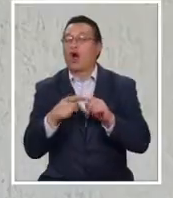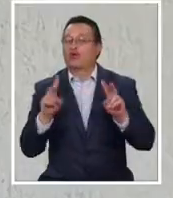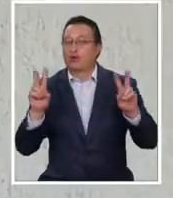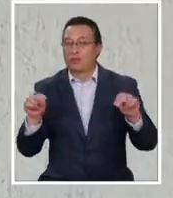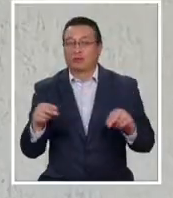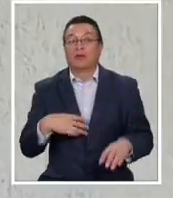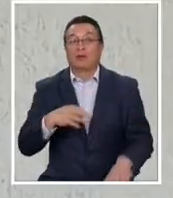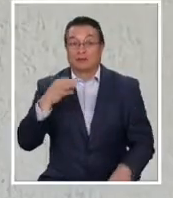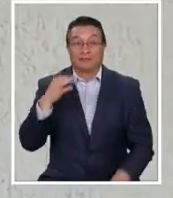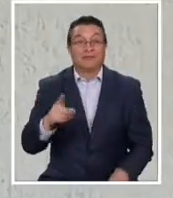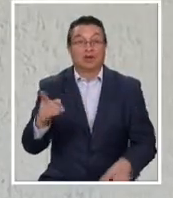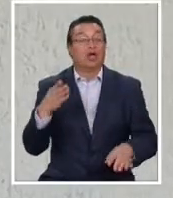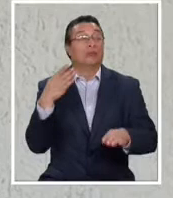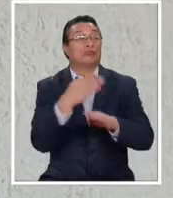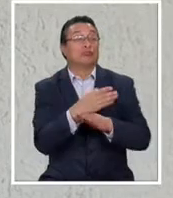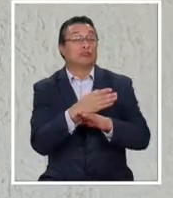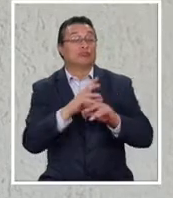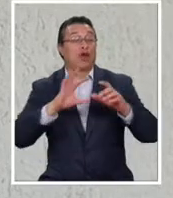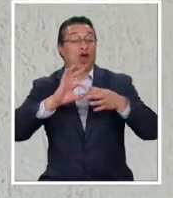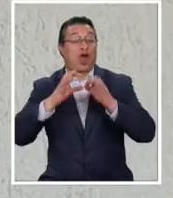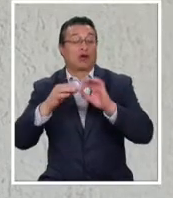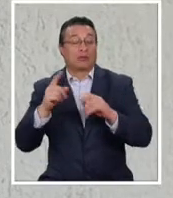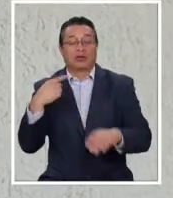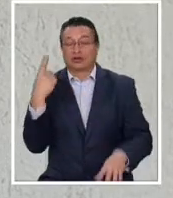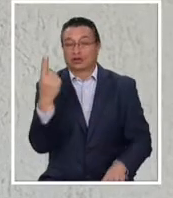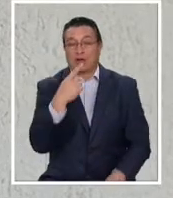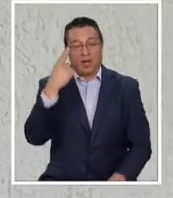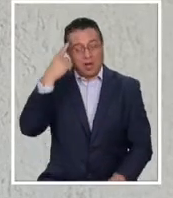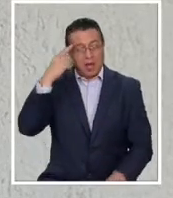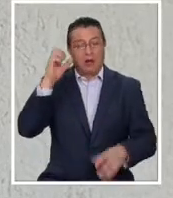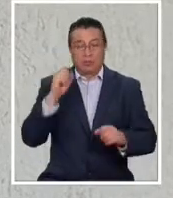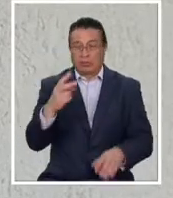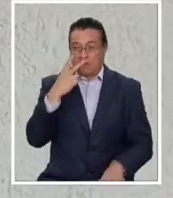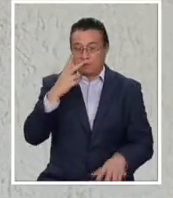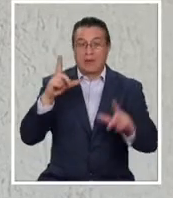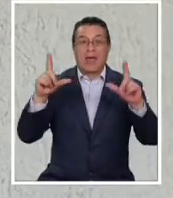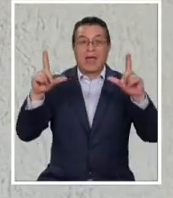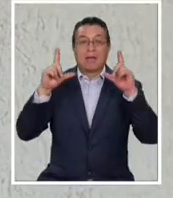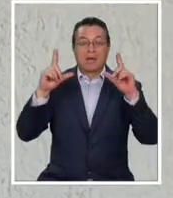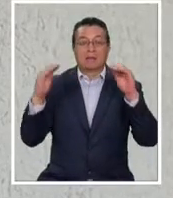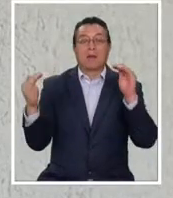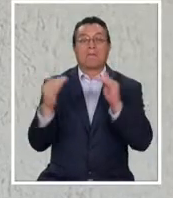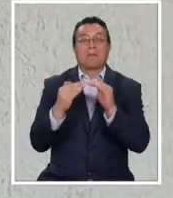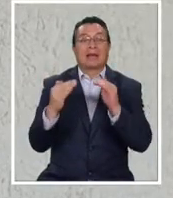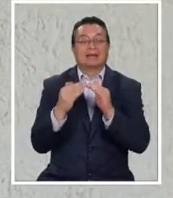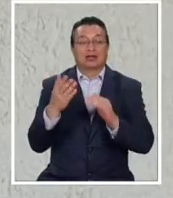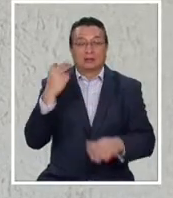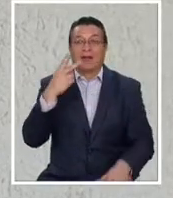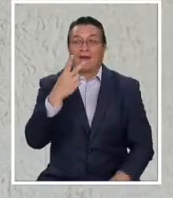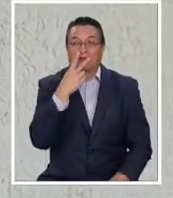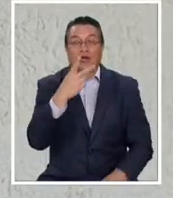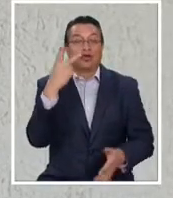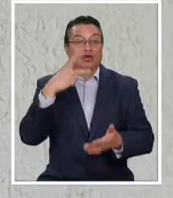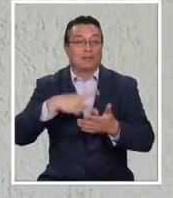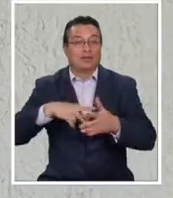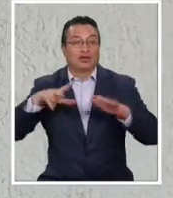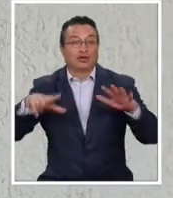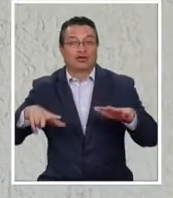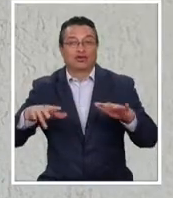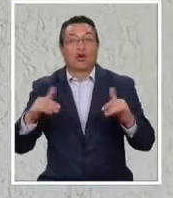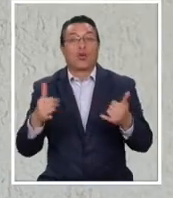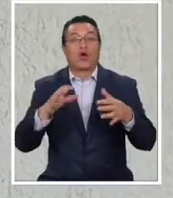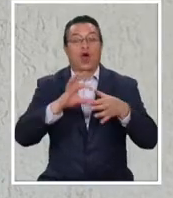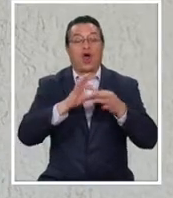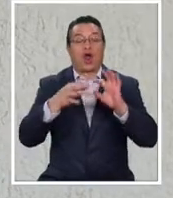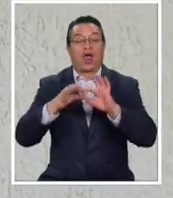Lo cierto es que su ausencia echa por tierra cualquier esperanza de haber visto una imagen similar a la que vimos en 2018 durante los